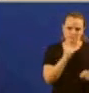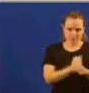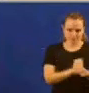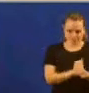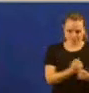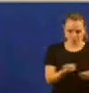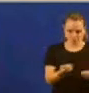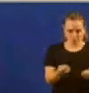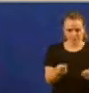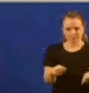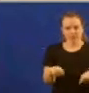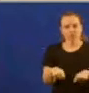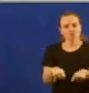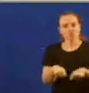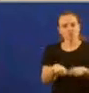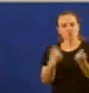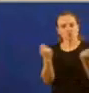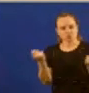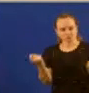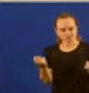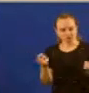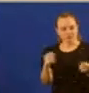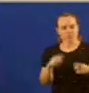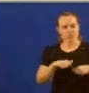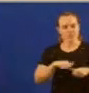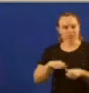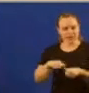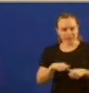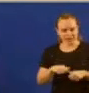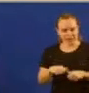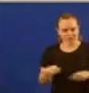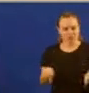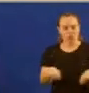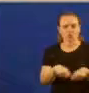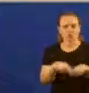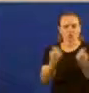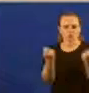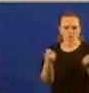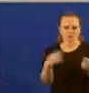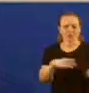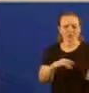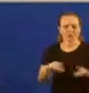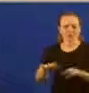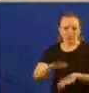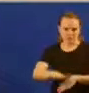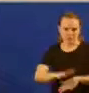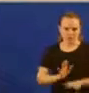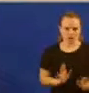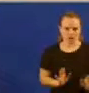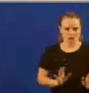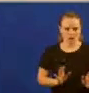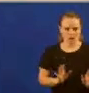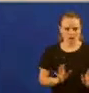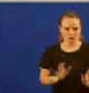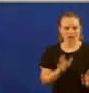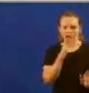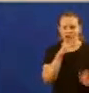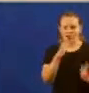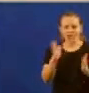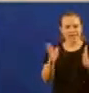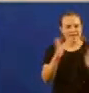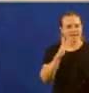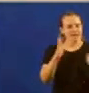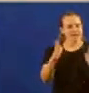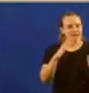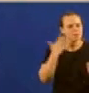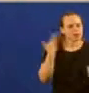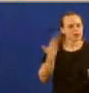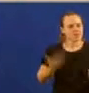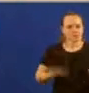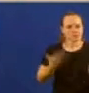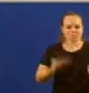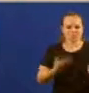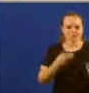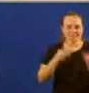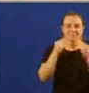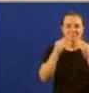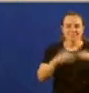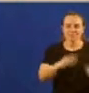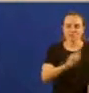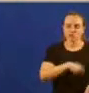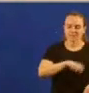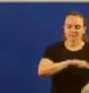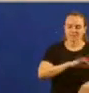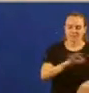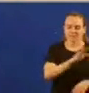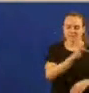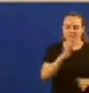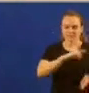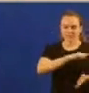fractura de xénero e a fractura territorial interna. Estamos nun punto de inflexión da historia de España e, portanto, de Galicia.